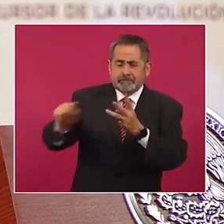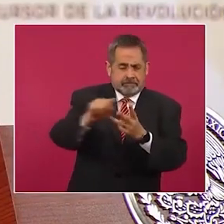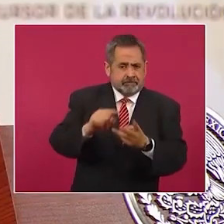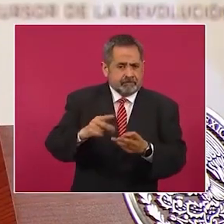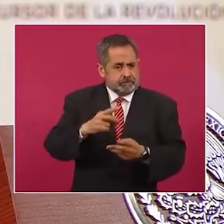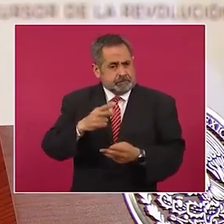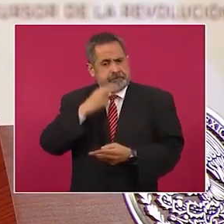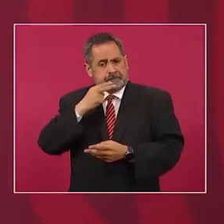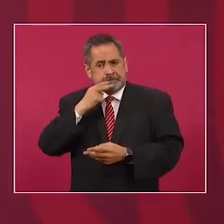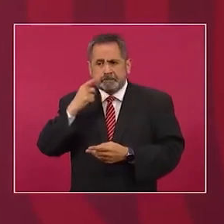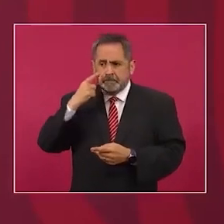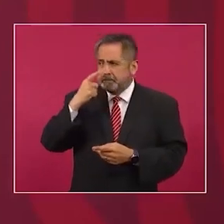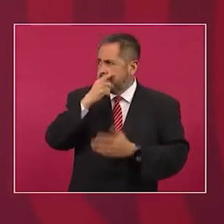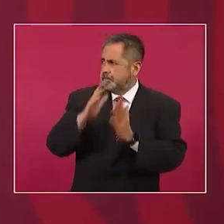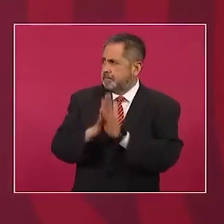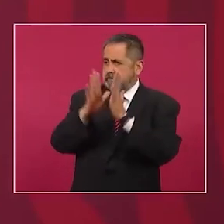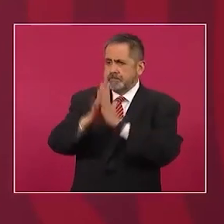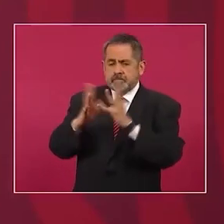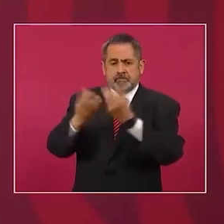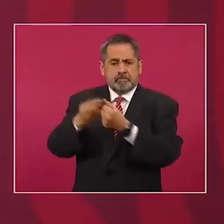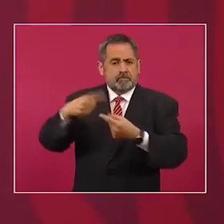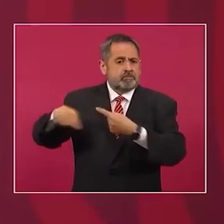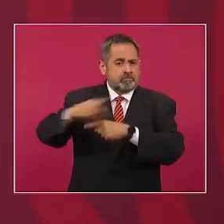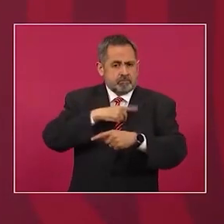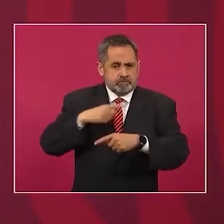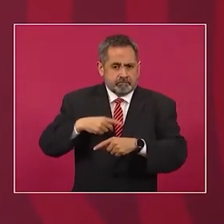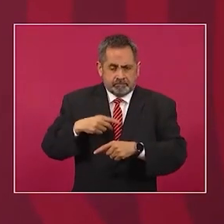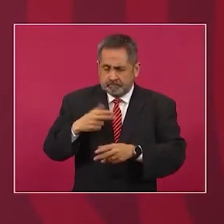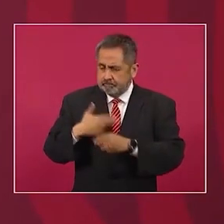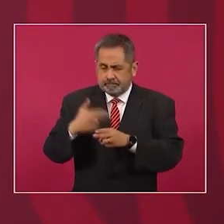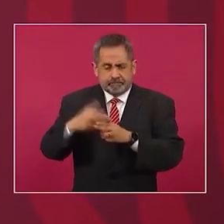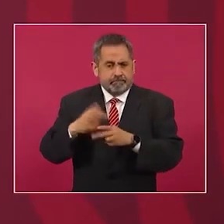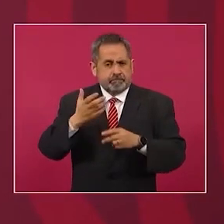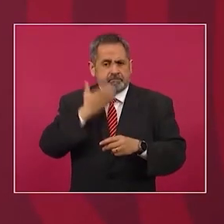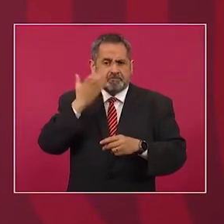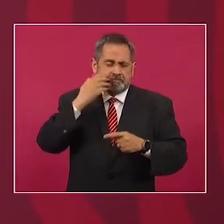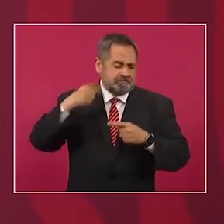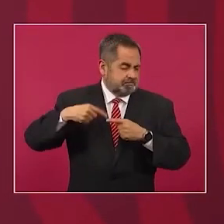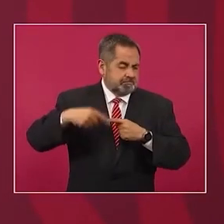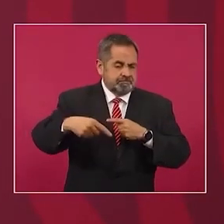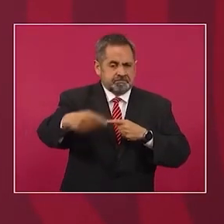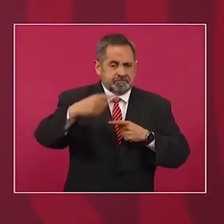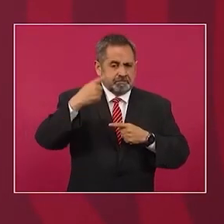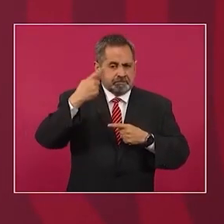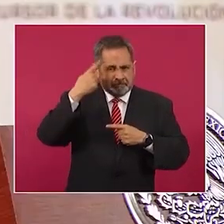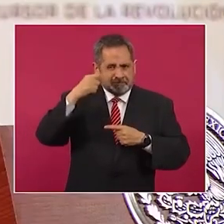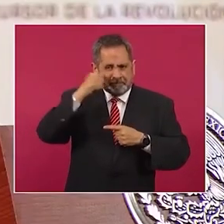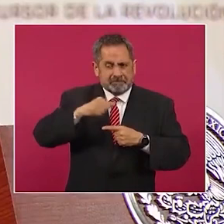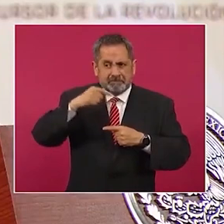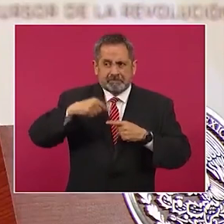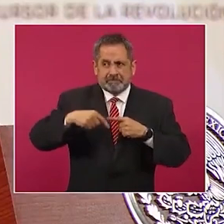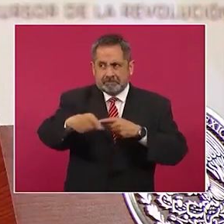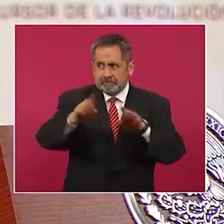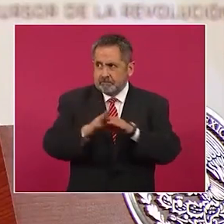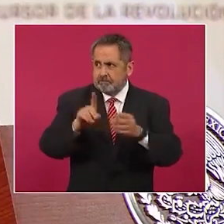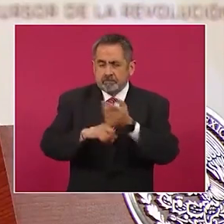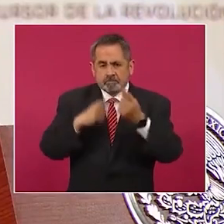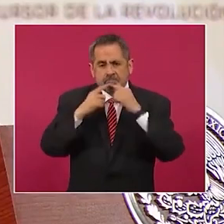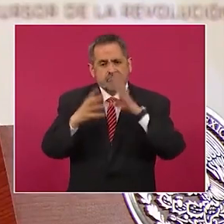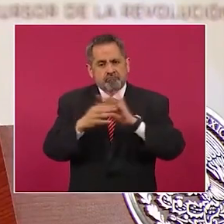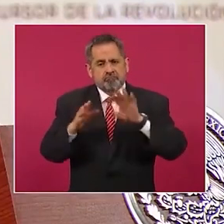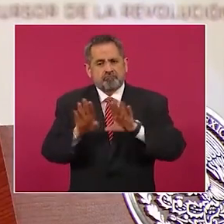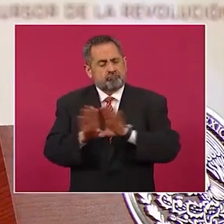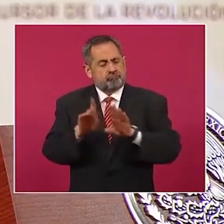de ir estableciendo hasta que se convierta en un hábito para que se acote